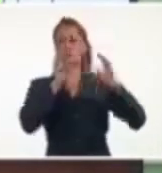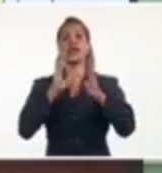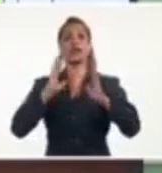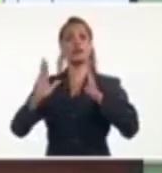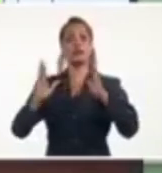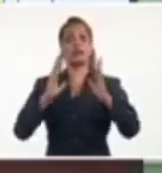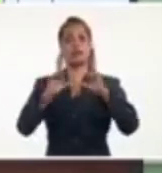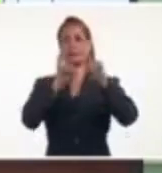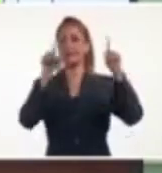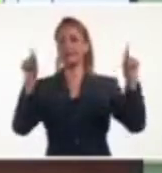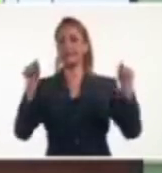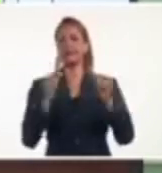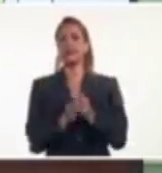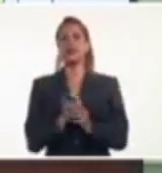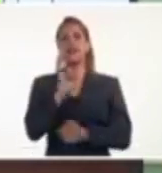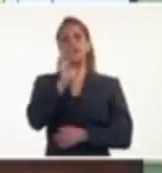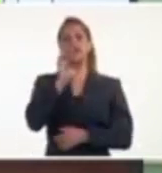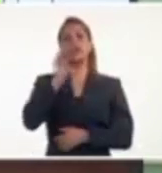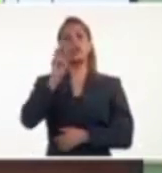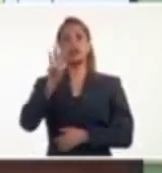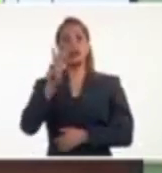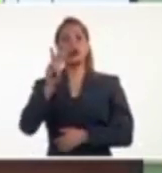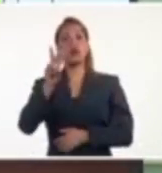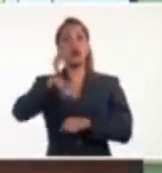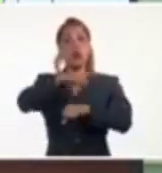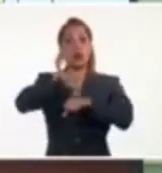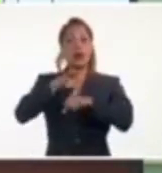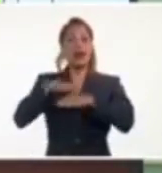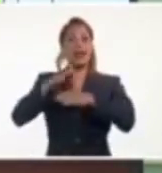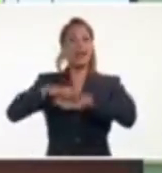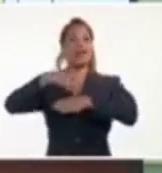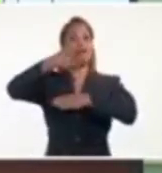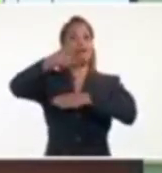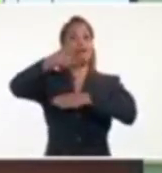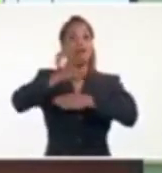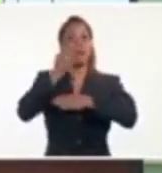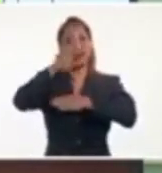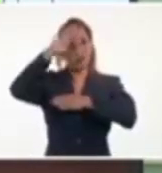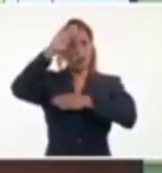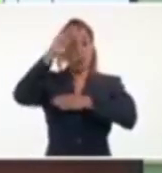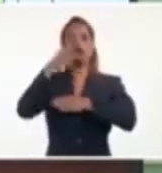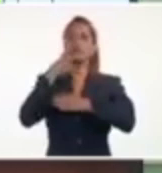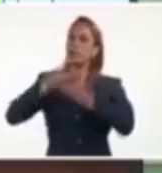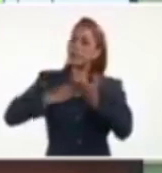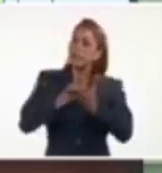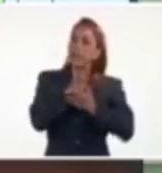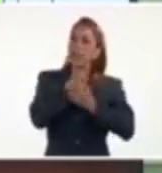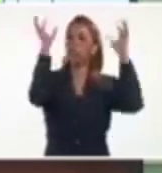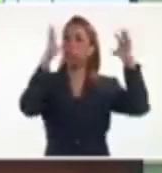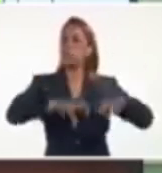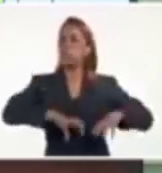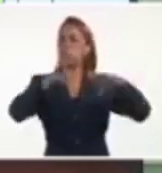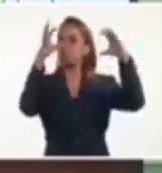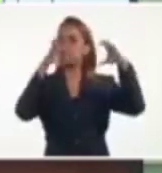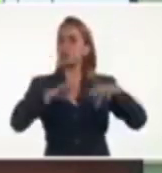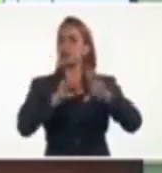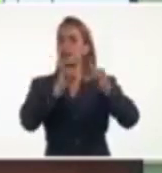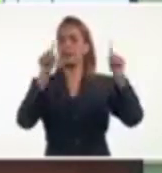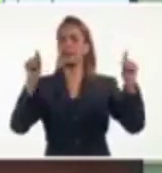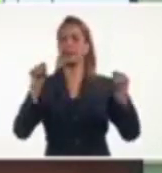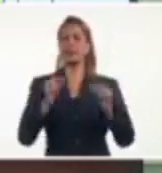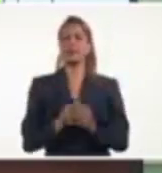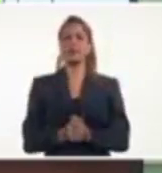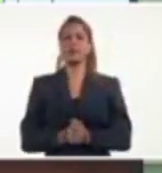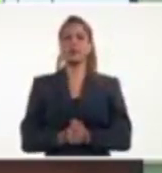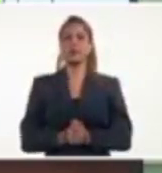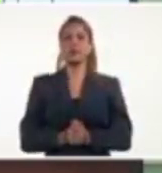a 72 horas, cuando ya esté fuera de Cuba, todavía habrá bandas de lluvia que caerán sobre nosotros. Quiere